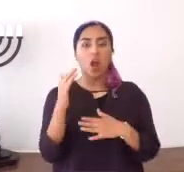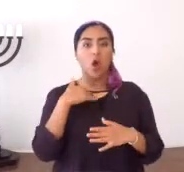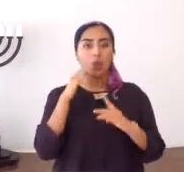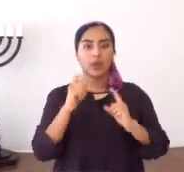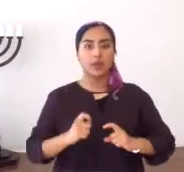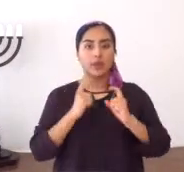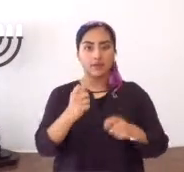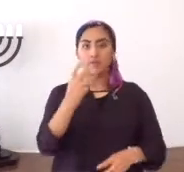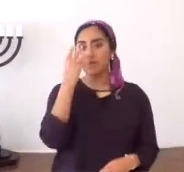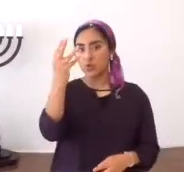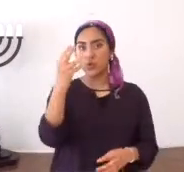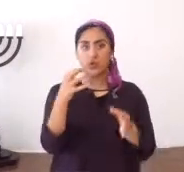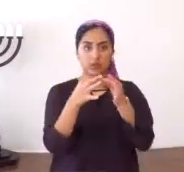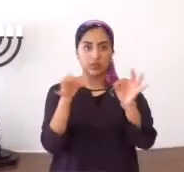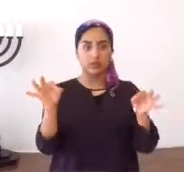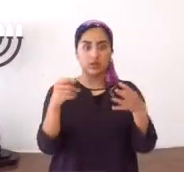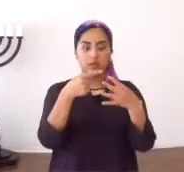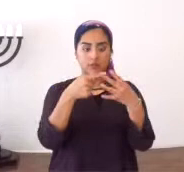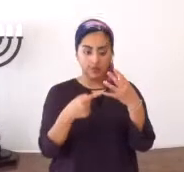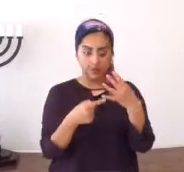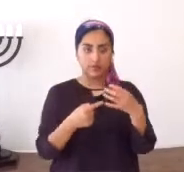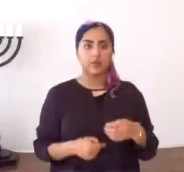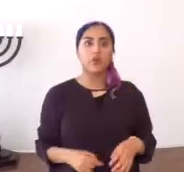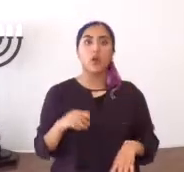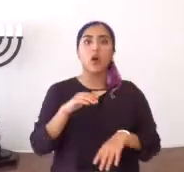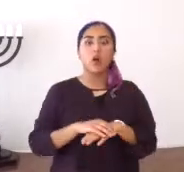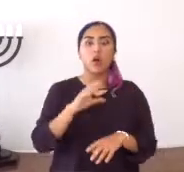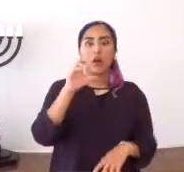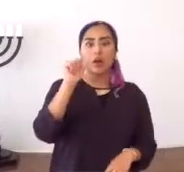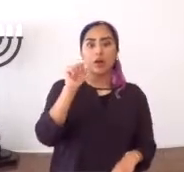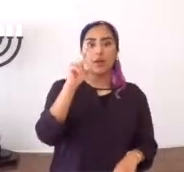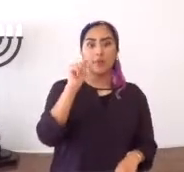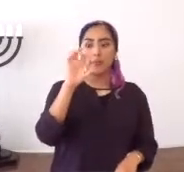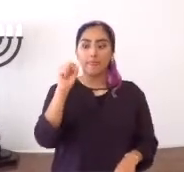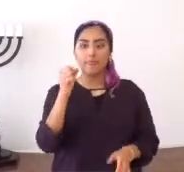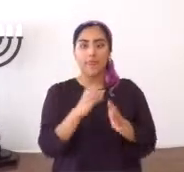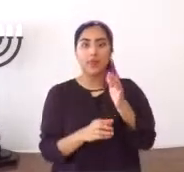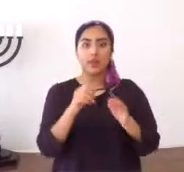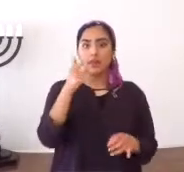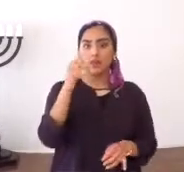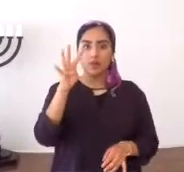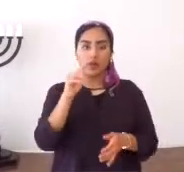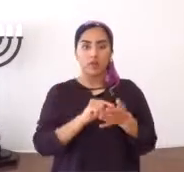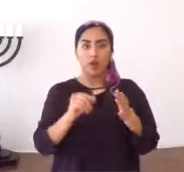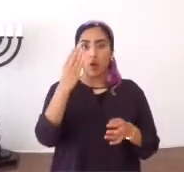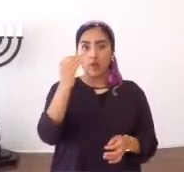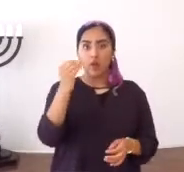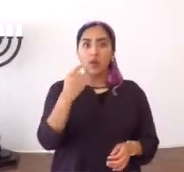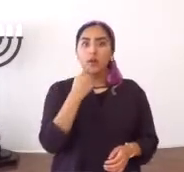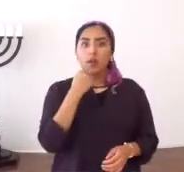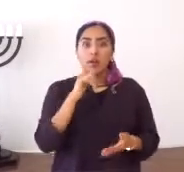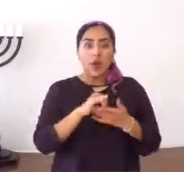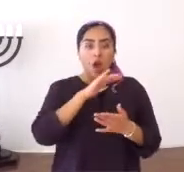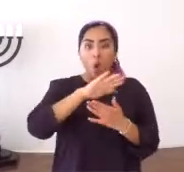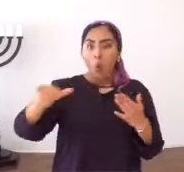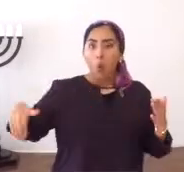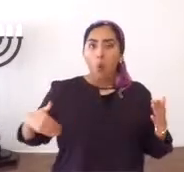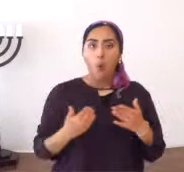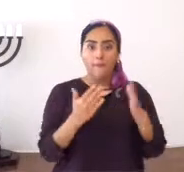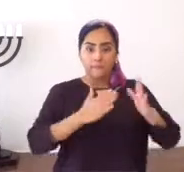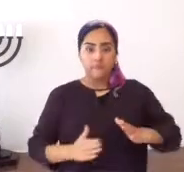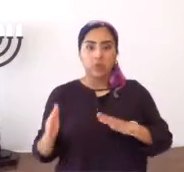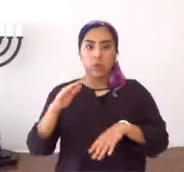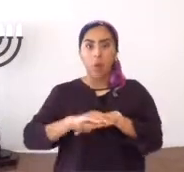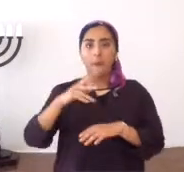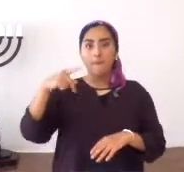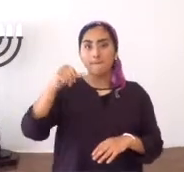comentado, había comentado, que iba a ayudar, cuatro citas, entonces, en Hechos 24, verso 14, dice,